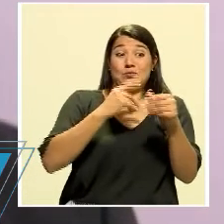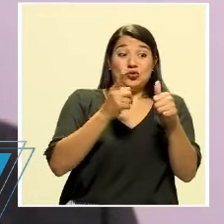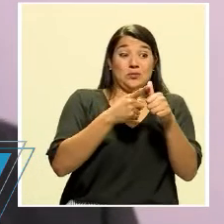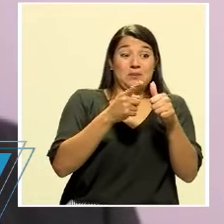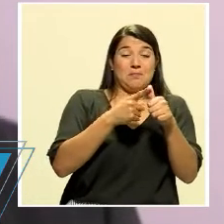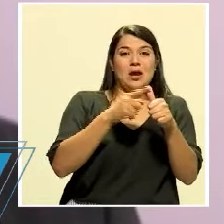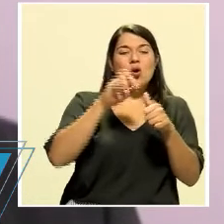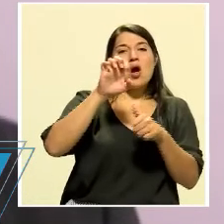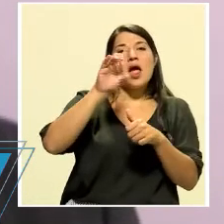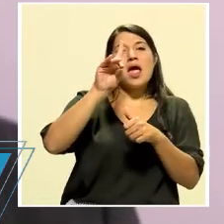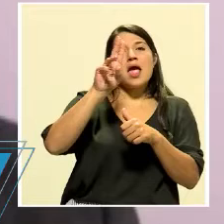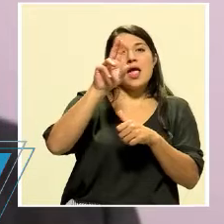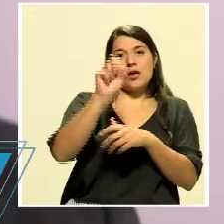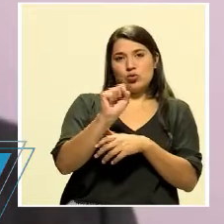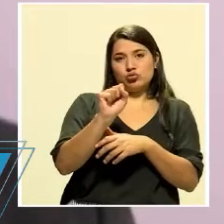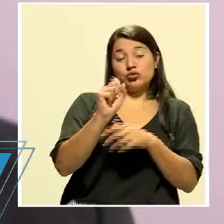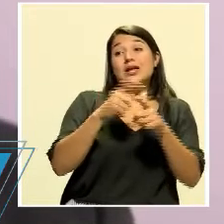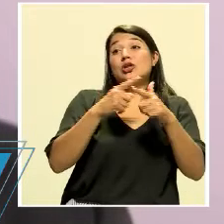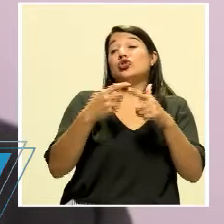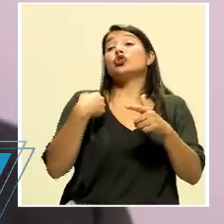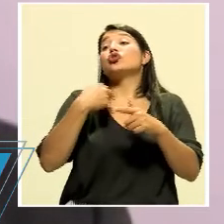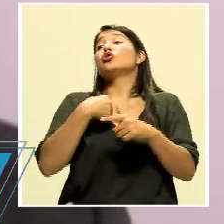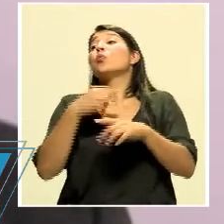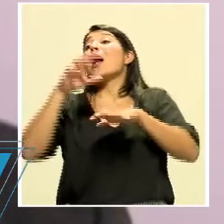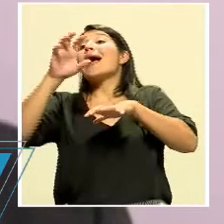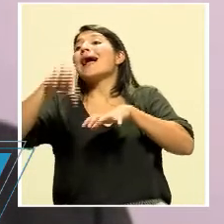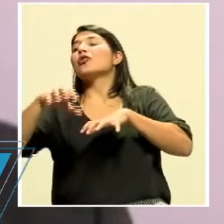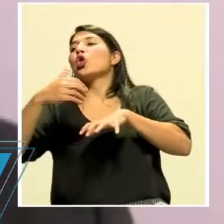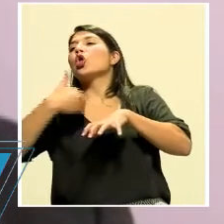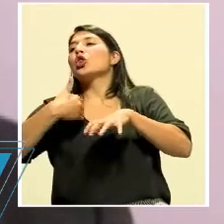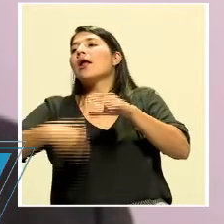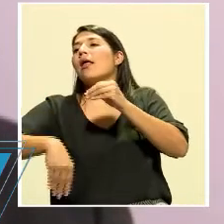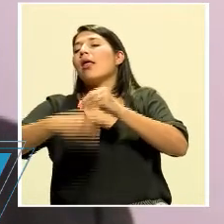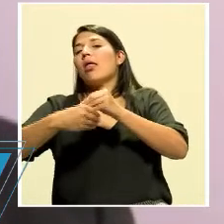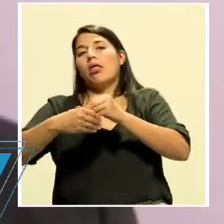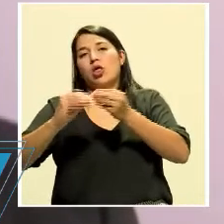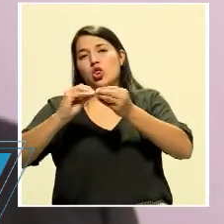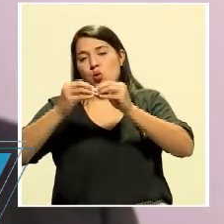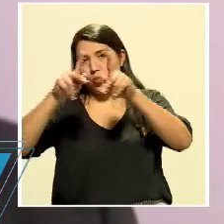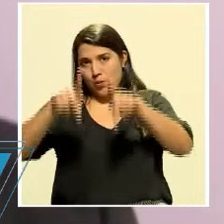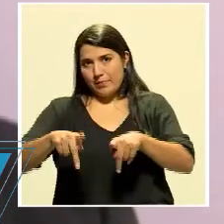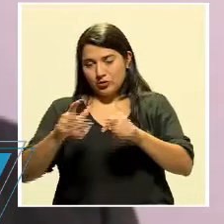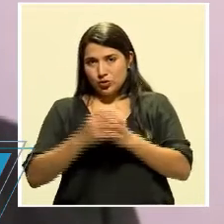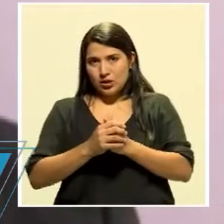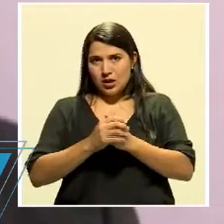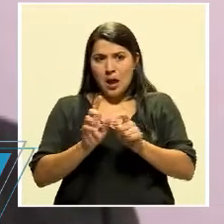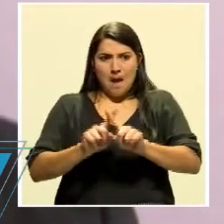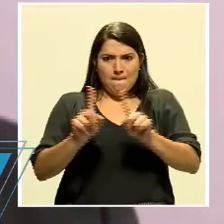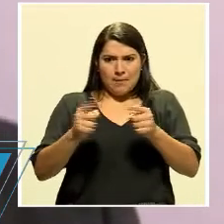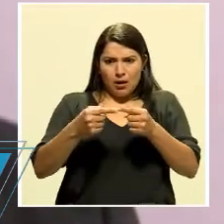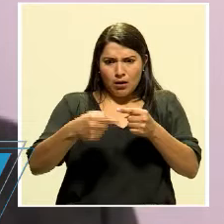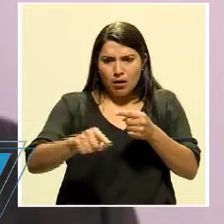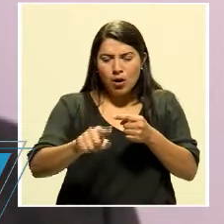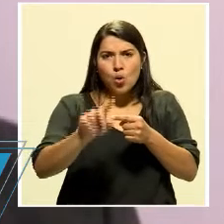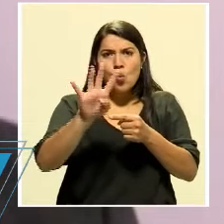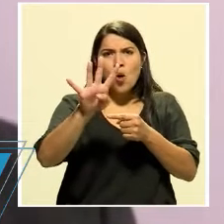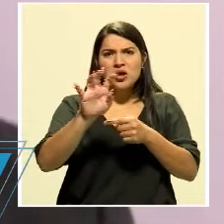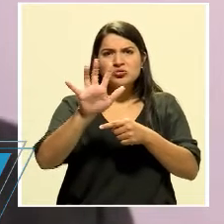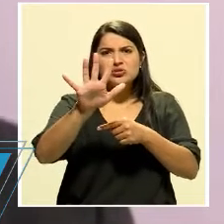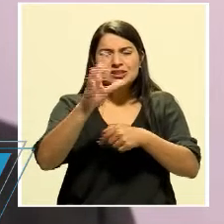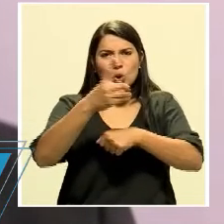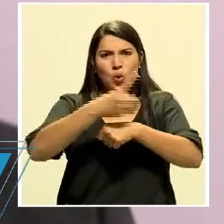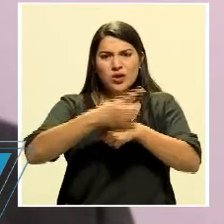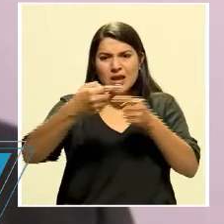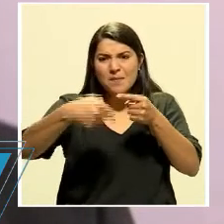reportamos que tal cantón tiene nuevos casos, tiene tantos nuevos casos, pero en cuestión de cuatro o cinco días, una